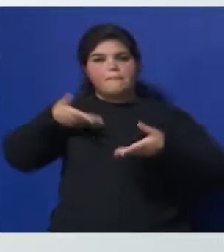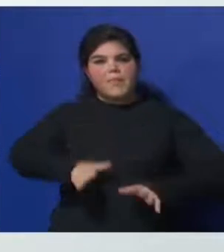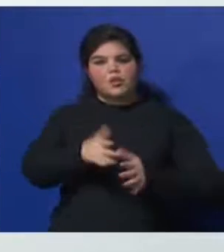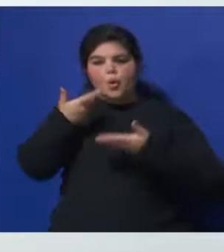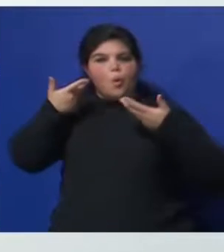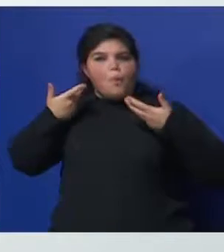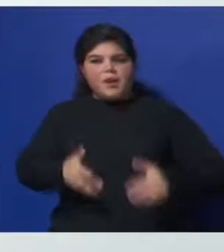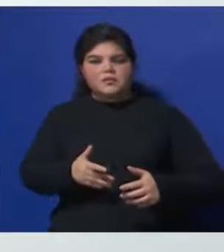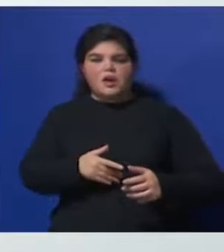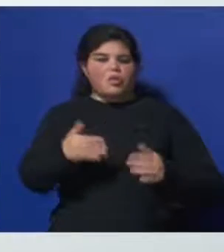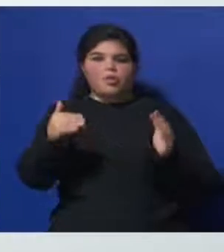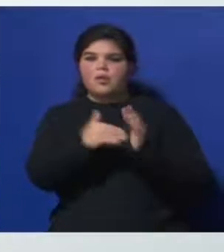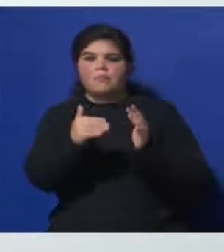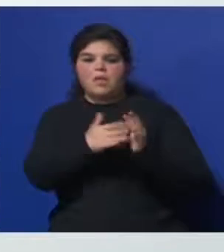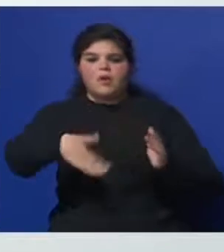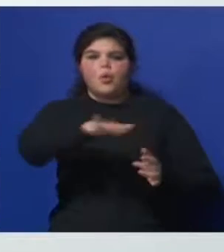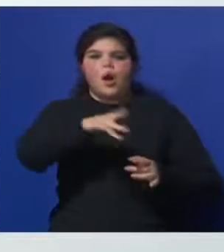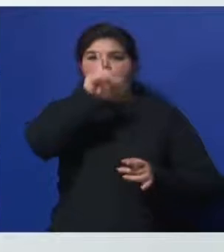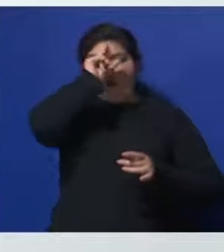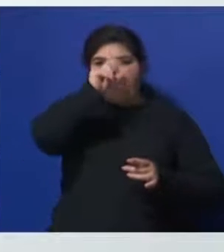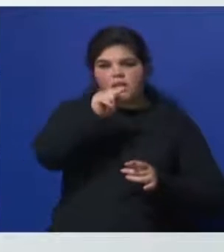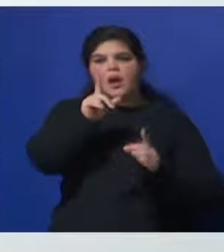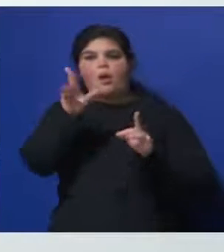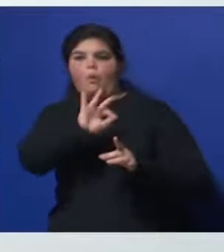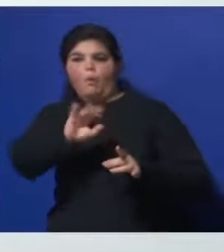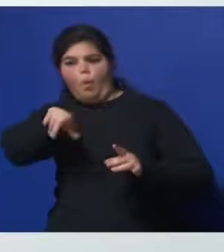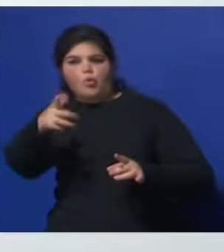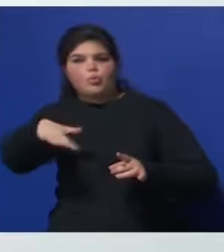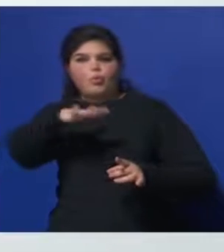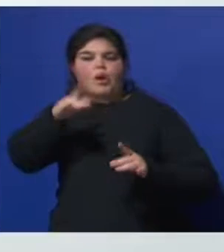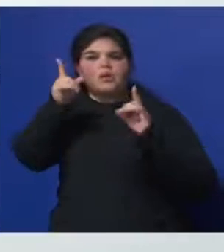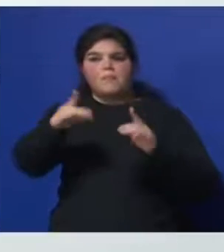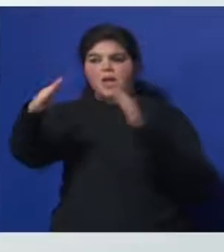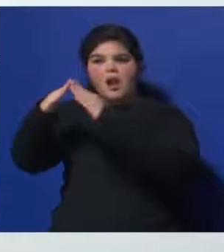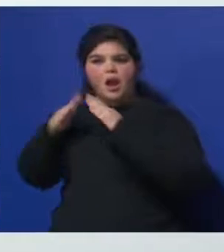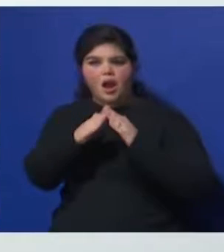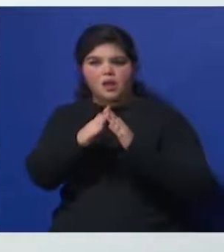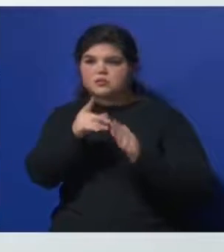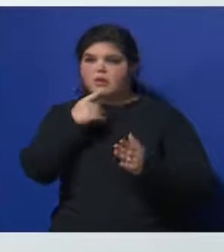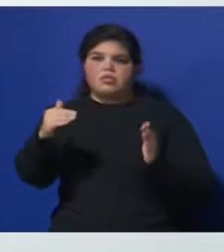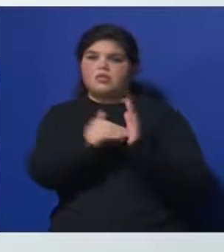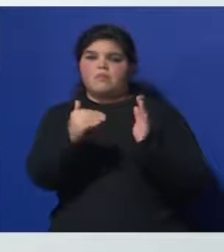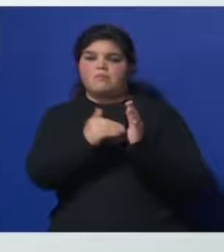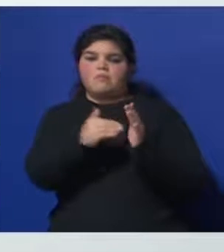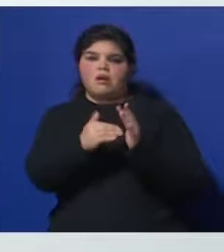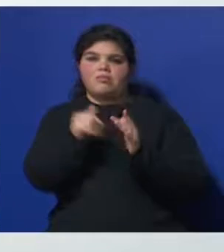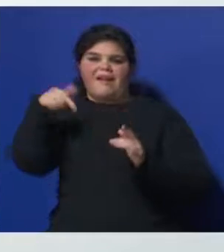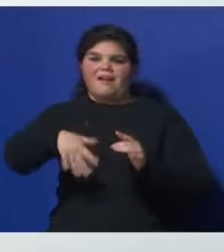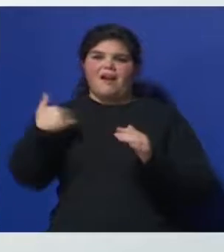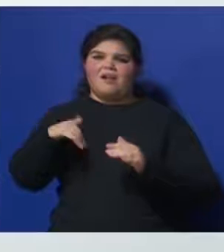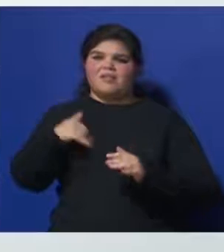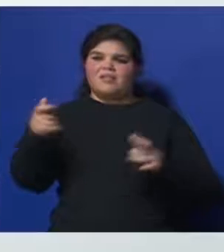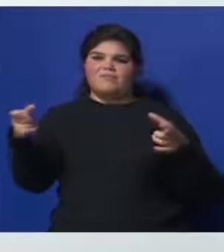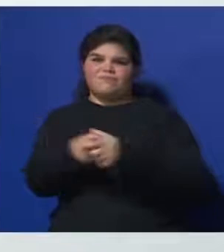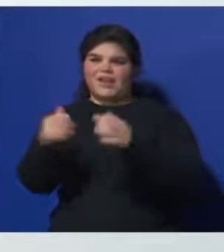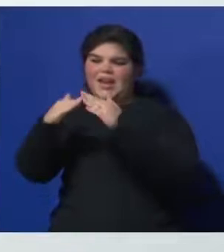Ya sea en una maternidad, en una clínica Y bueno, opcionalmente el parto en casa Que es un porcentaje muy menor Que sea en la Argentina Representa el